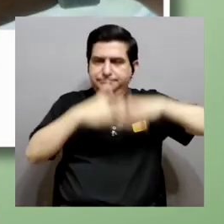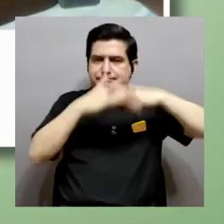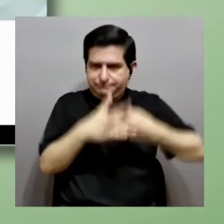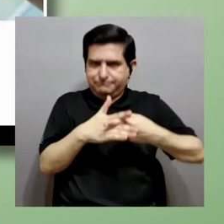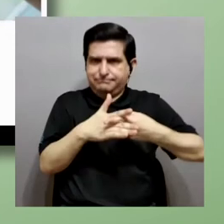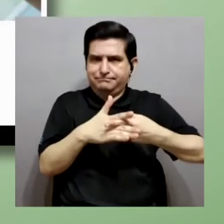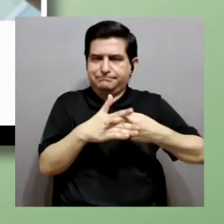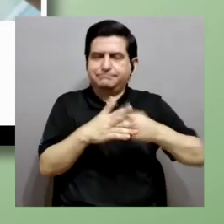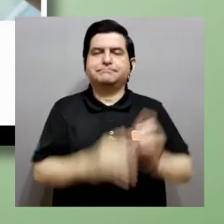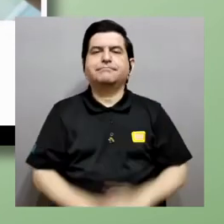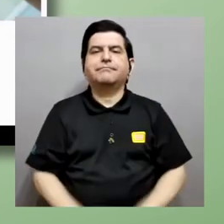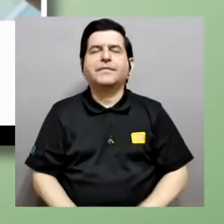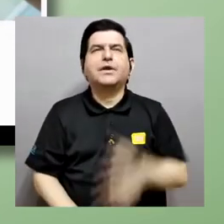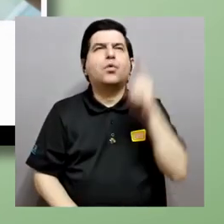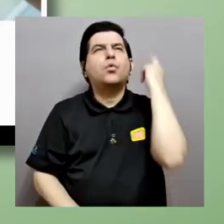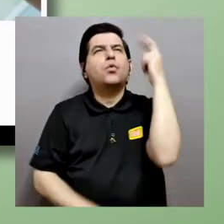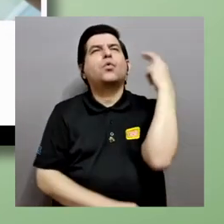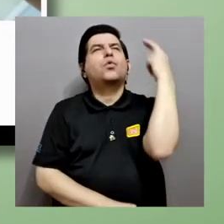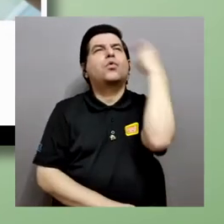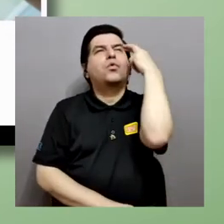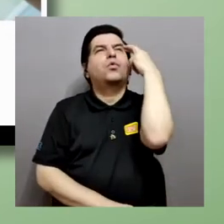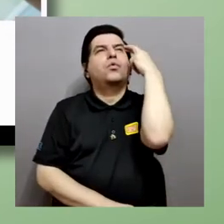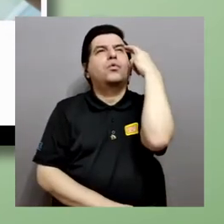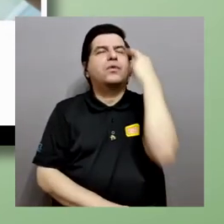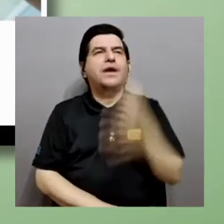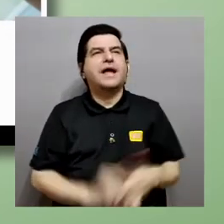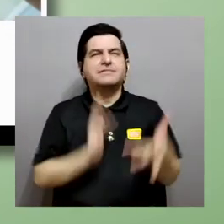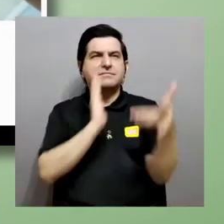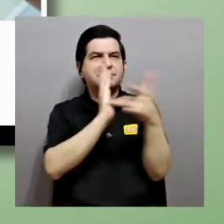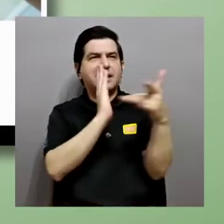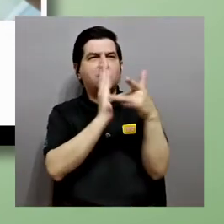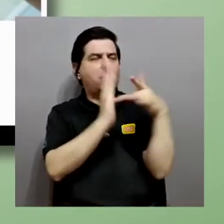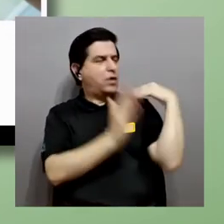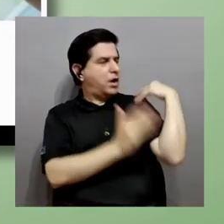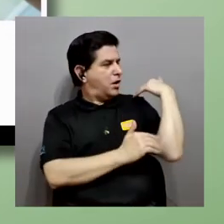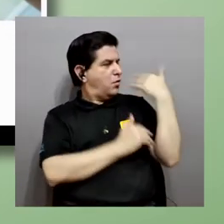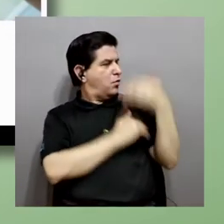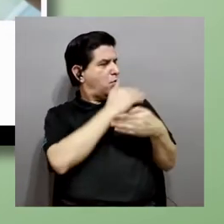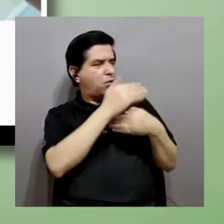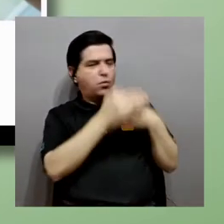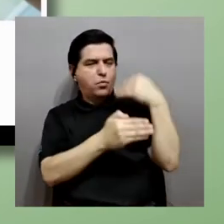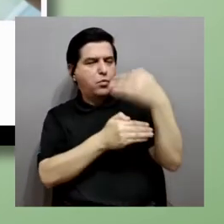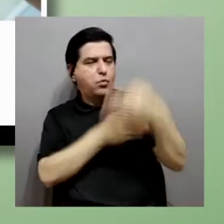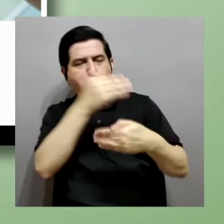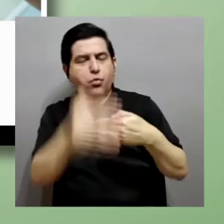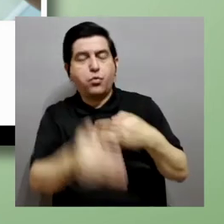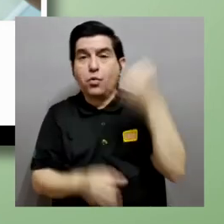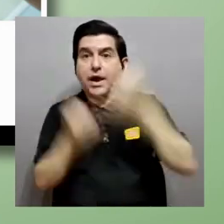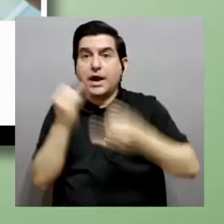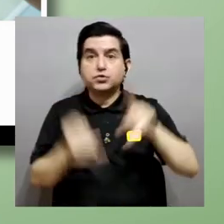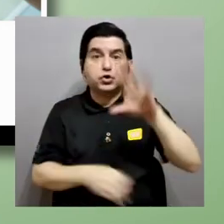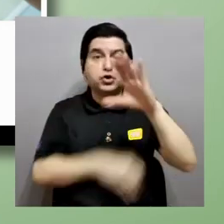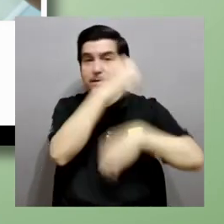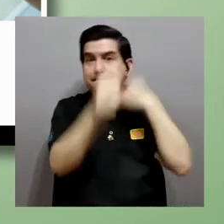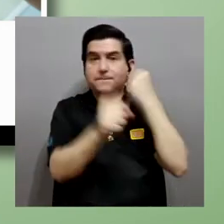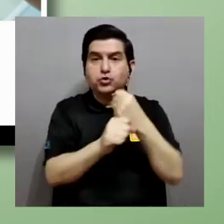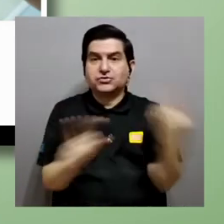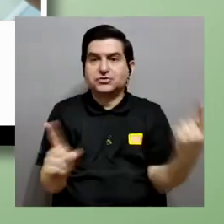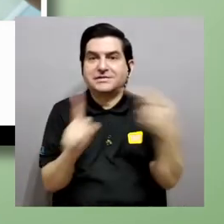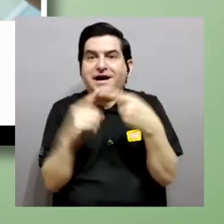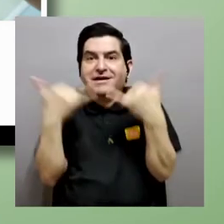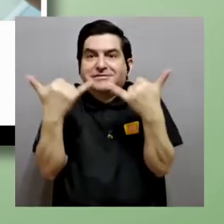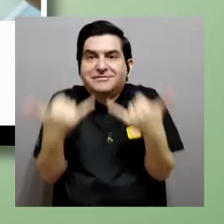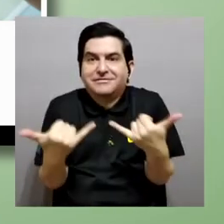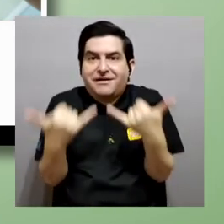con una reflexión sobre cómo la tecnología ha evolucionado durante el último siglo al punto que